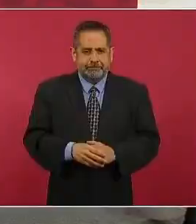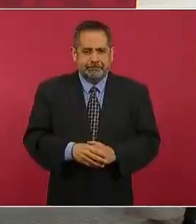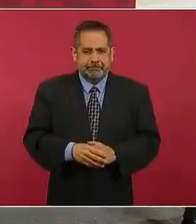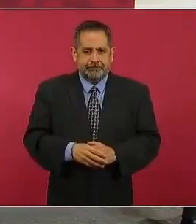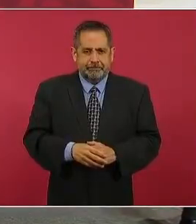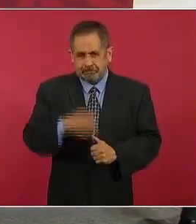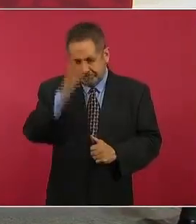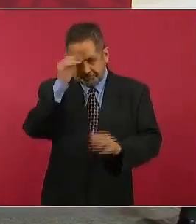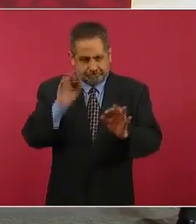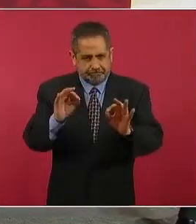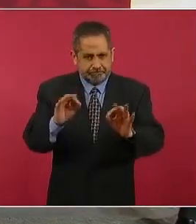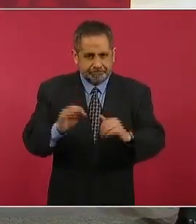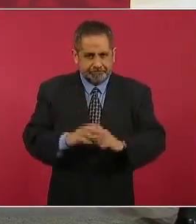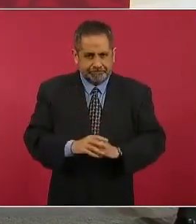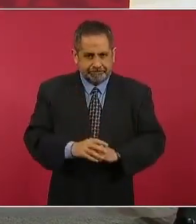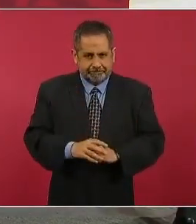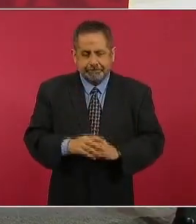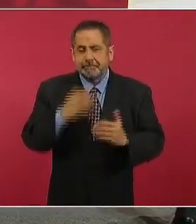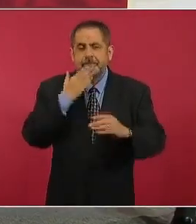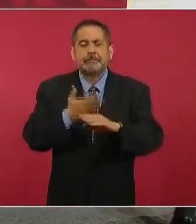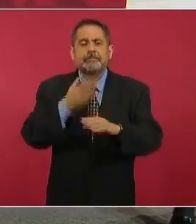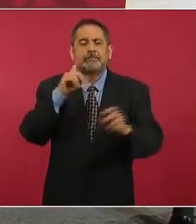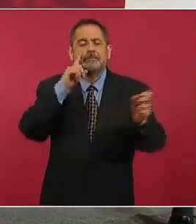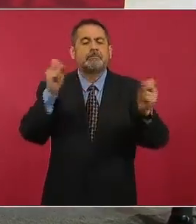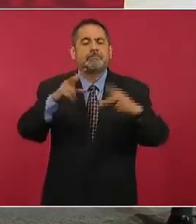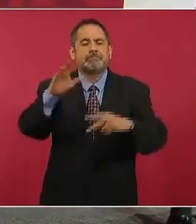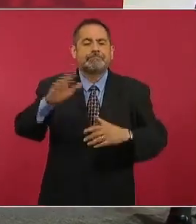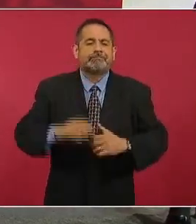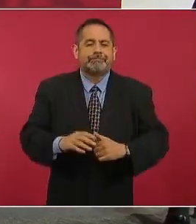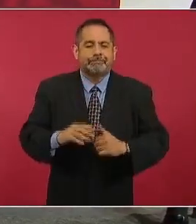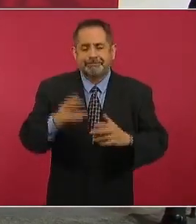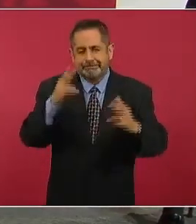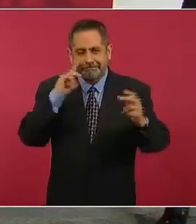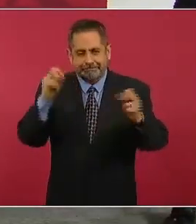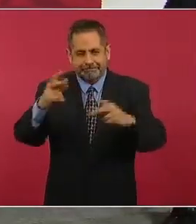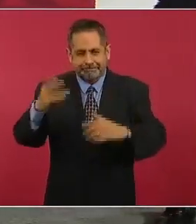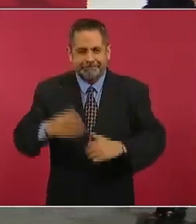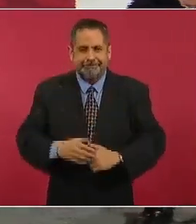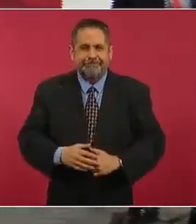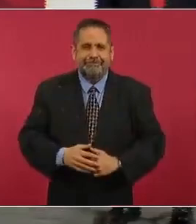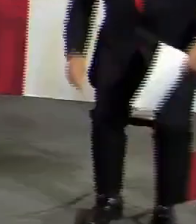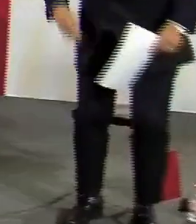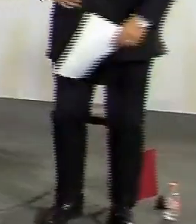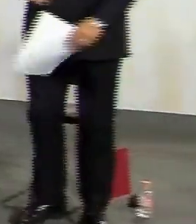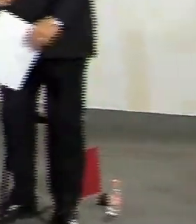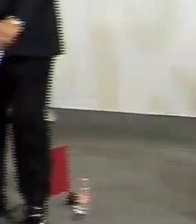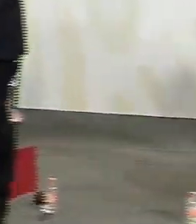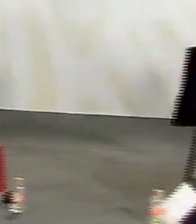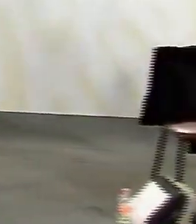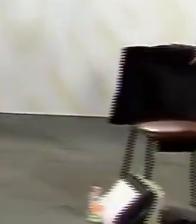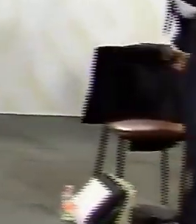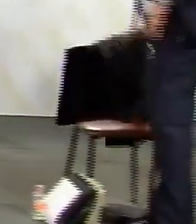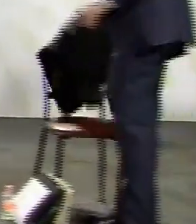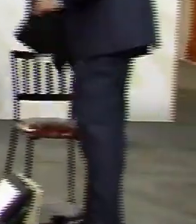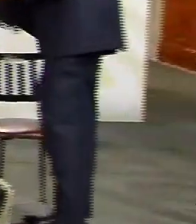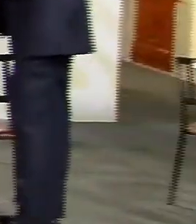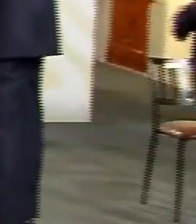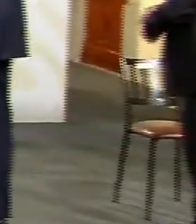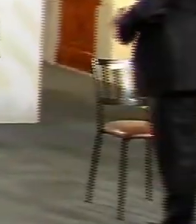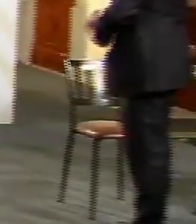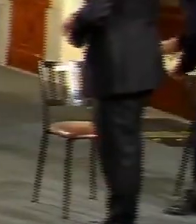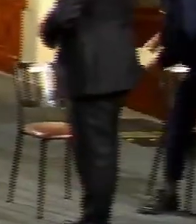de acuerdo muy bien nos vemos mañana nos vemos mañana que que Gracias por